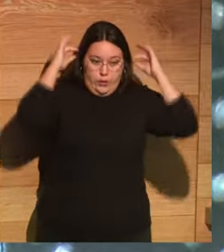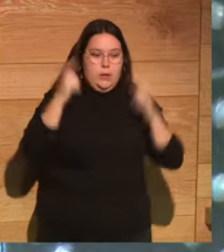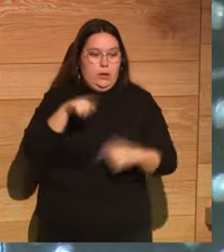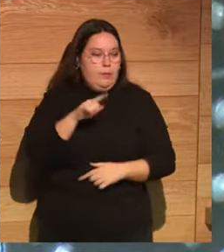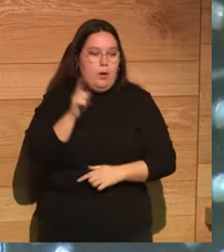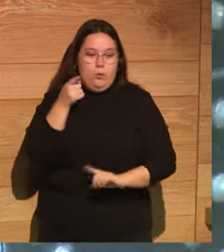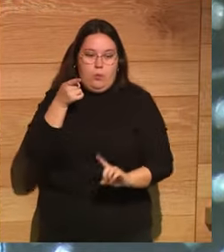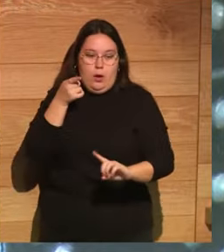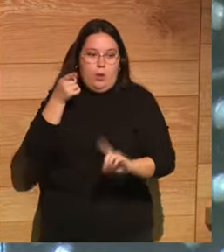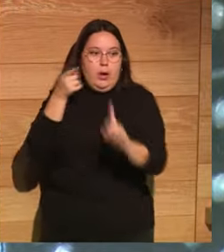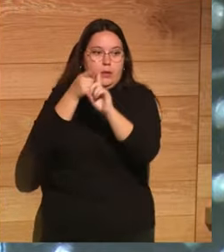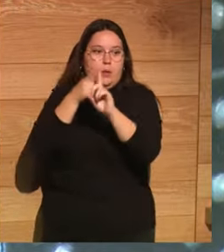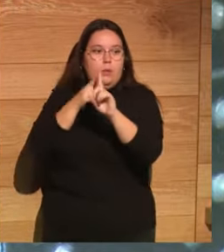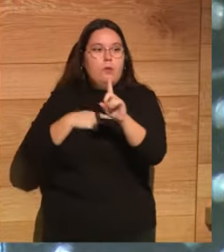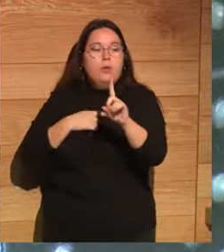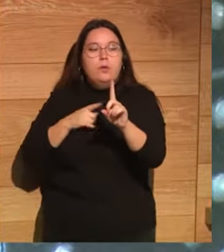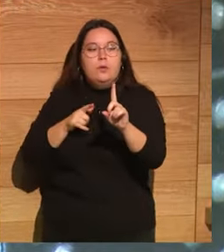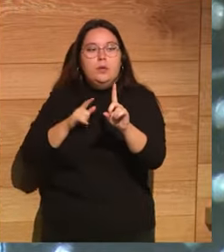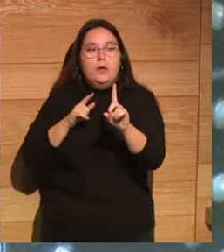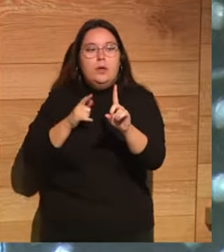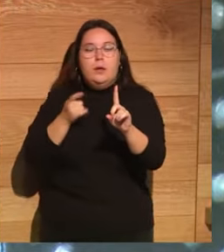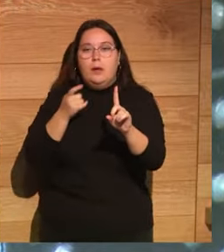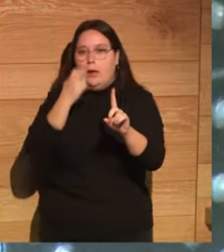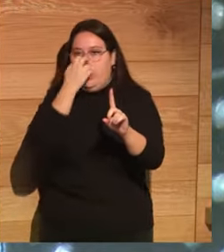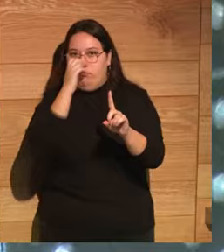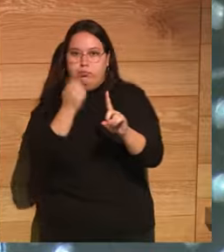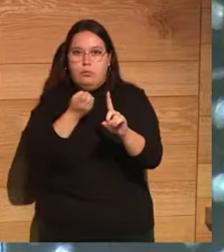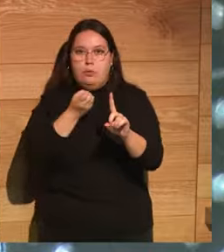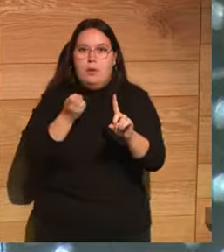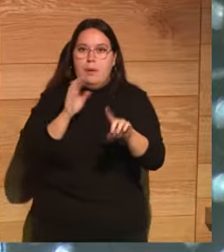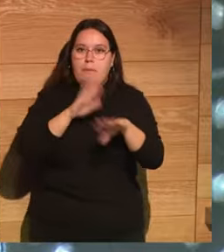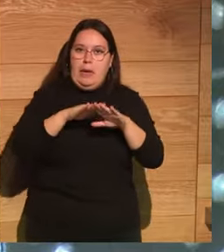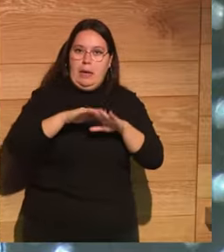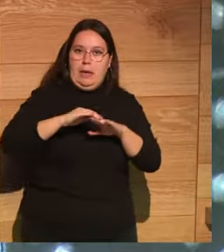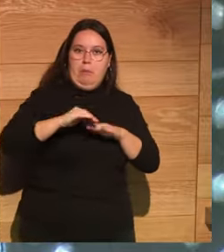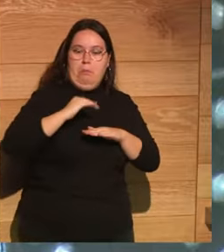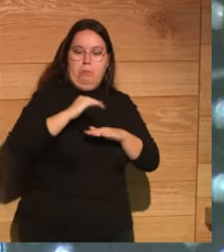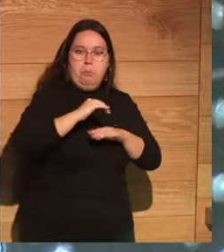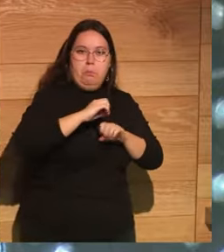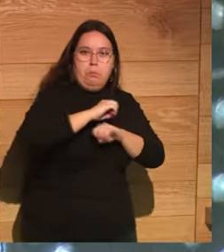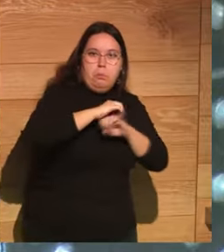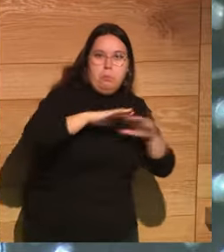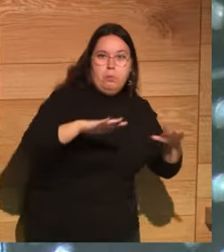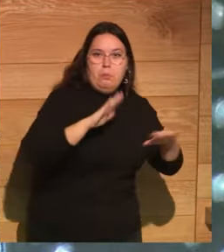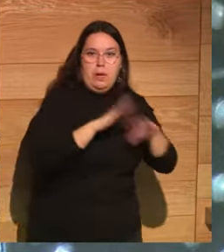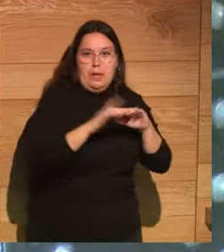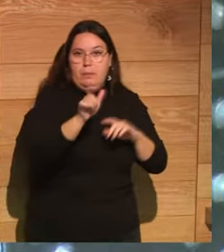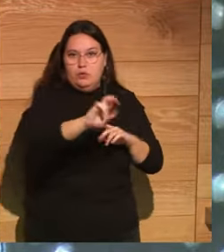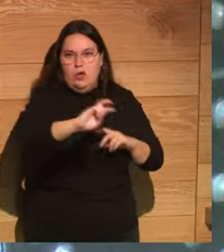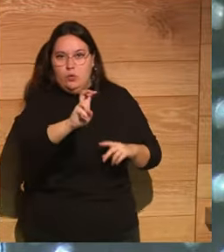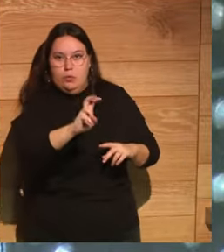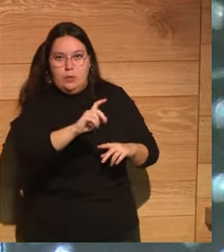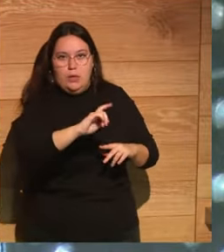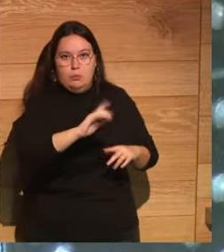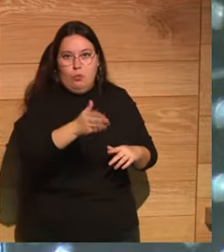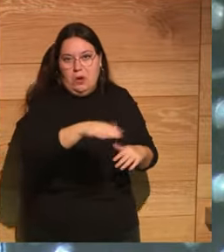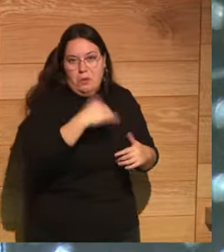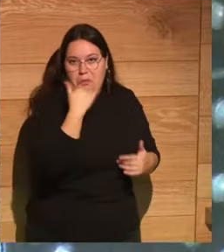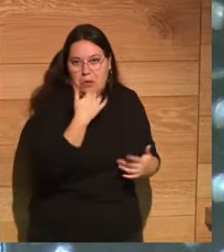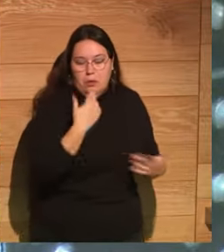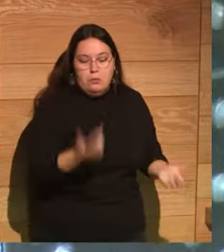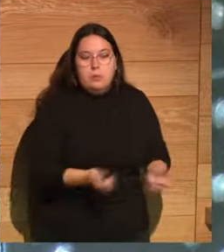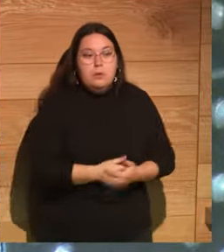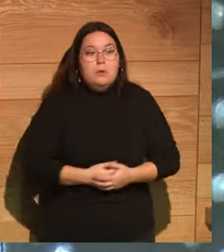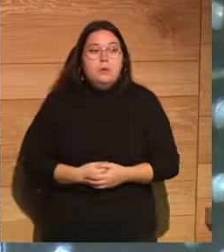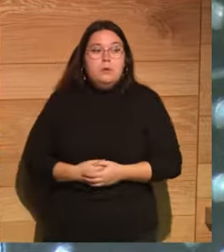misión difundir entre los galos rumores para que se murieran de miedo y atacaran mal o perdieran. Y la realidad es que luego, conociendo